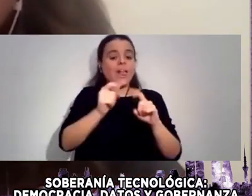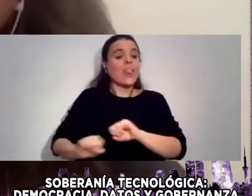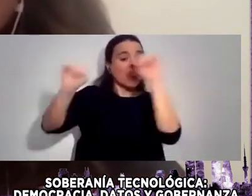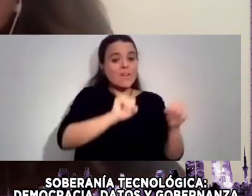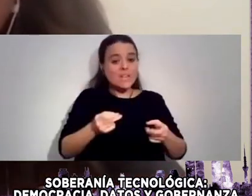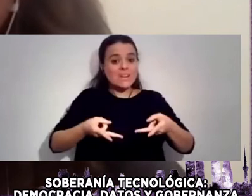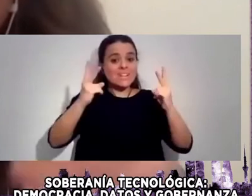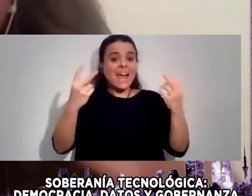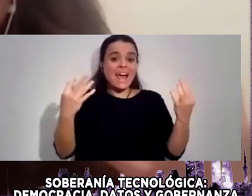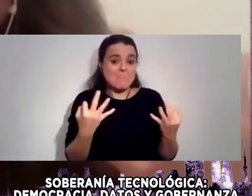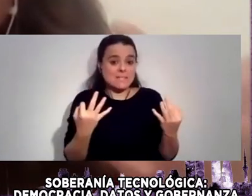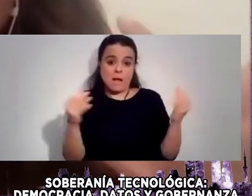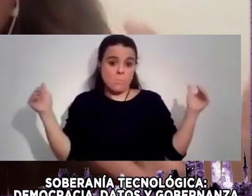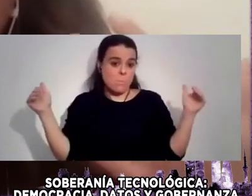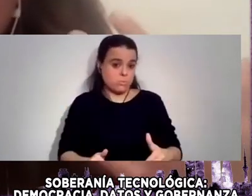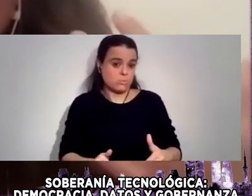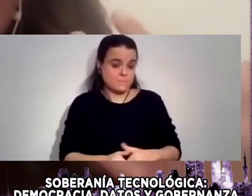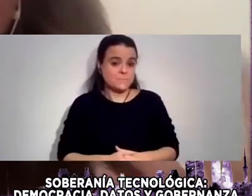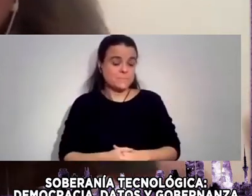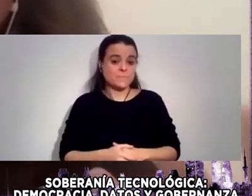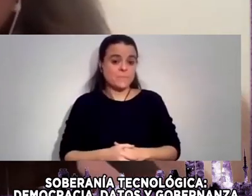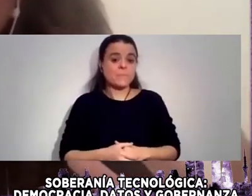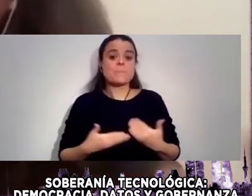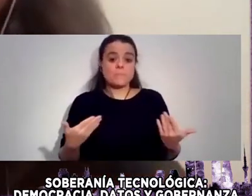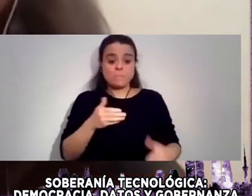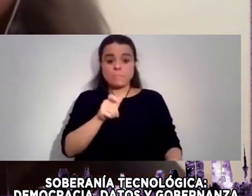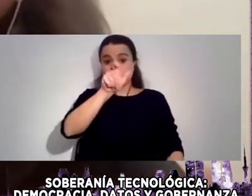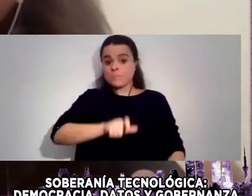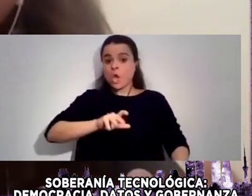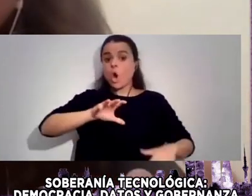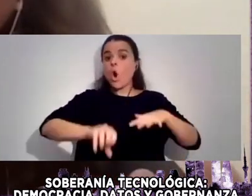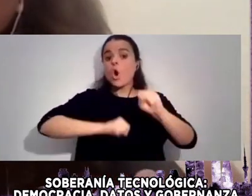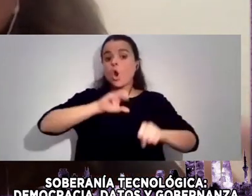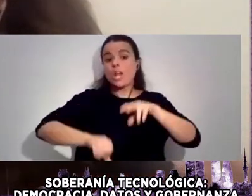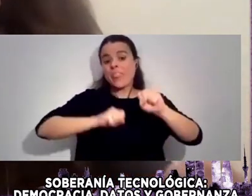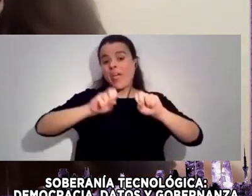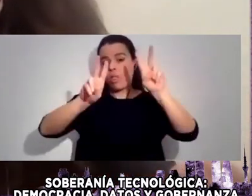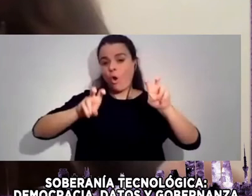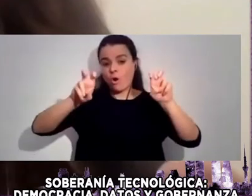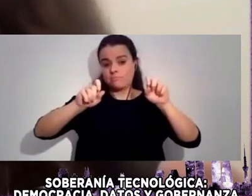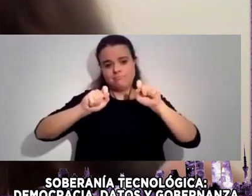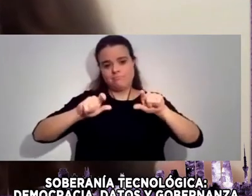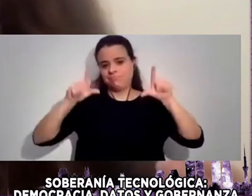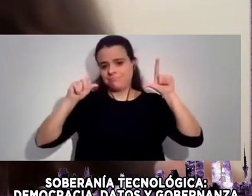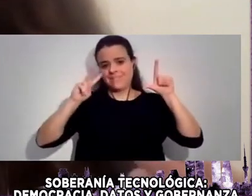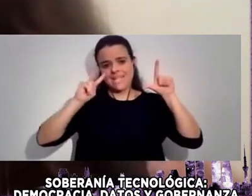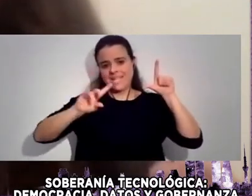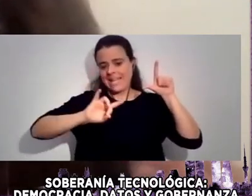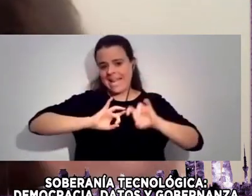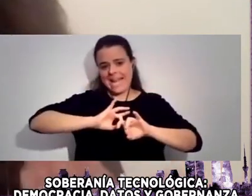desplomó Y El colonizador Mostró la cara No les miento Con